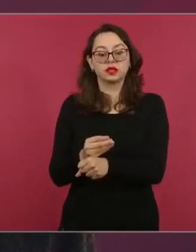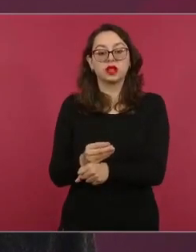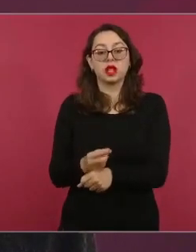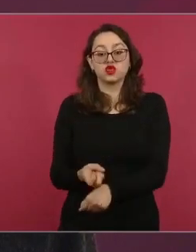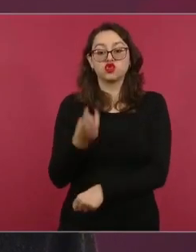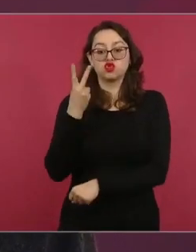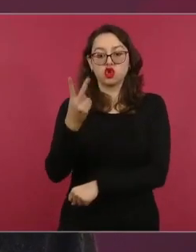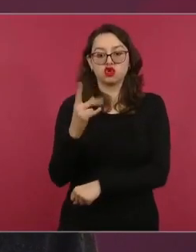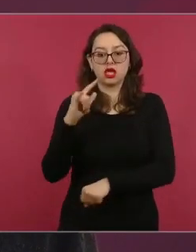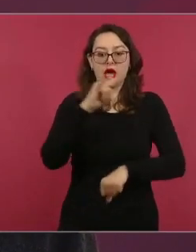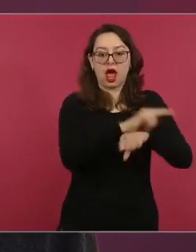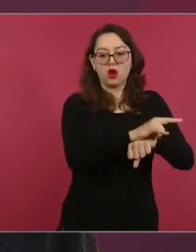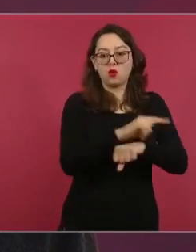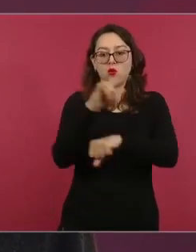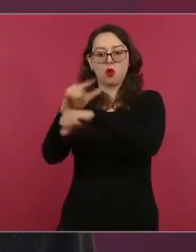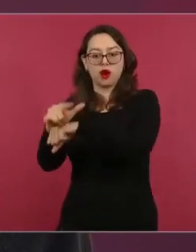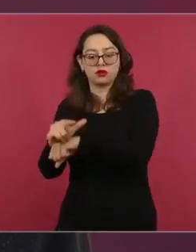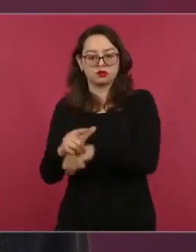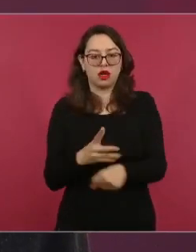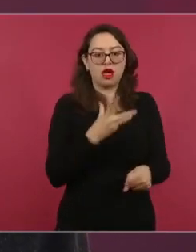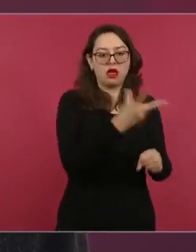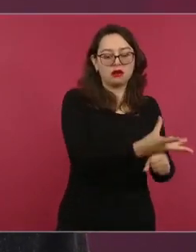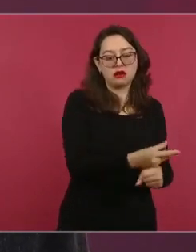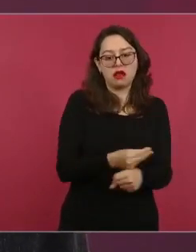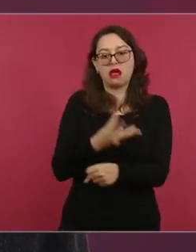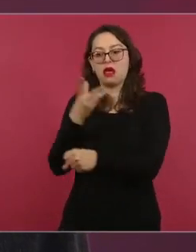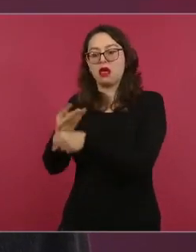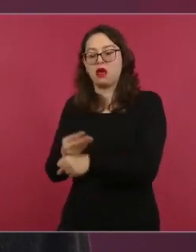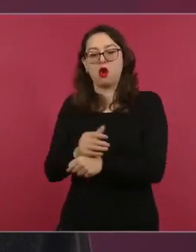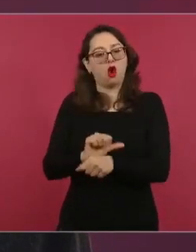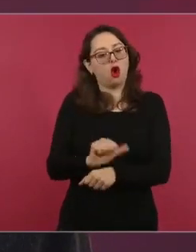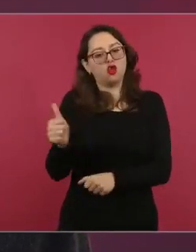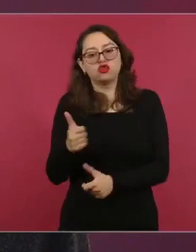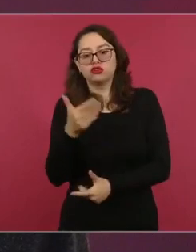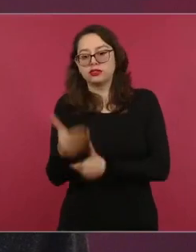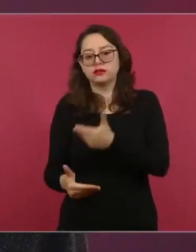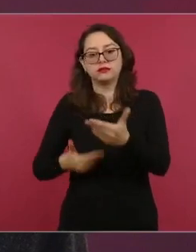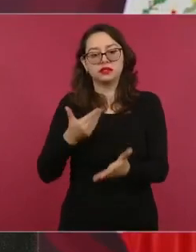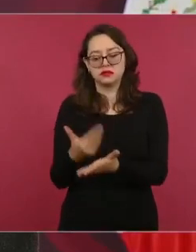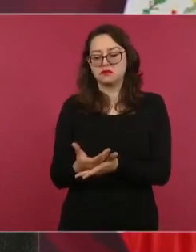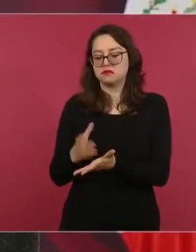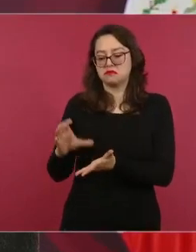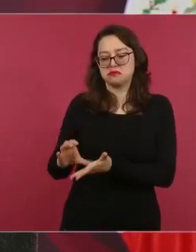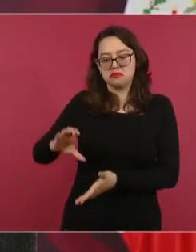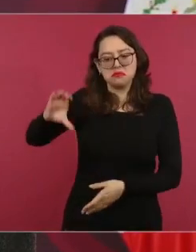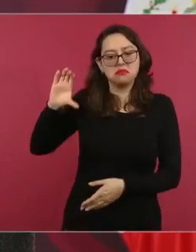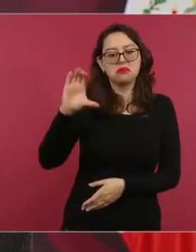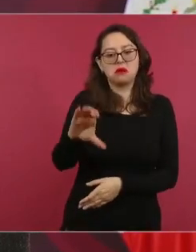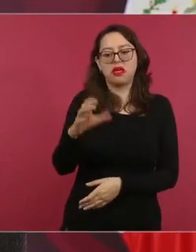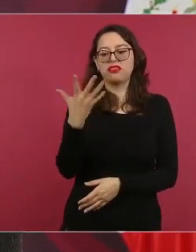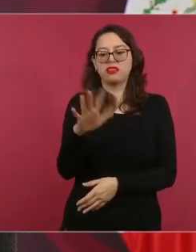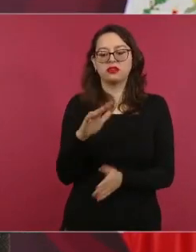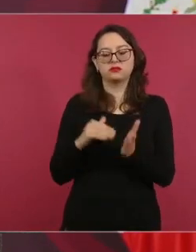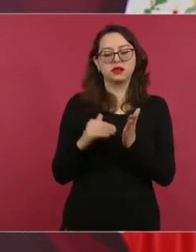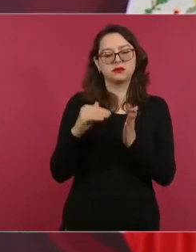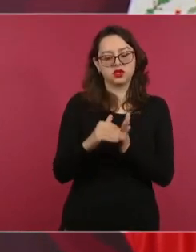aeropuertos y otros servicios. doce,